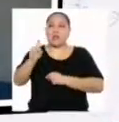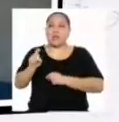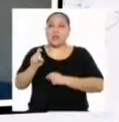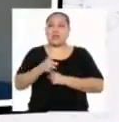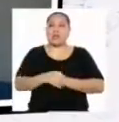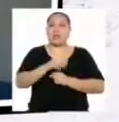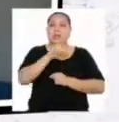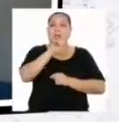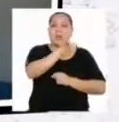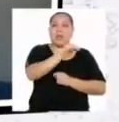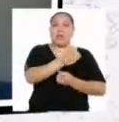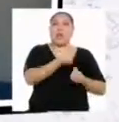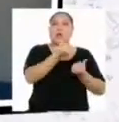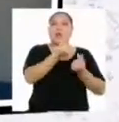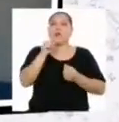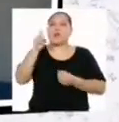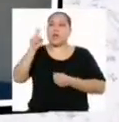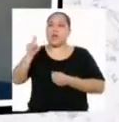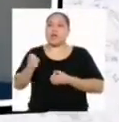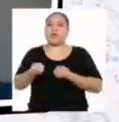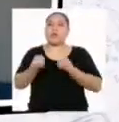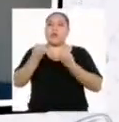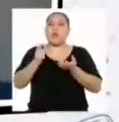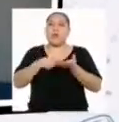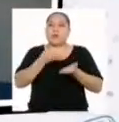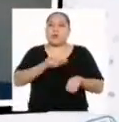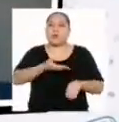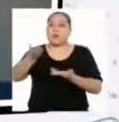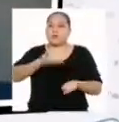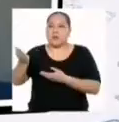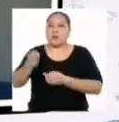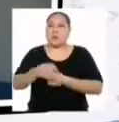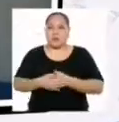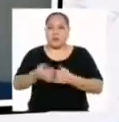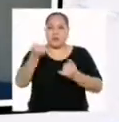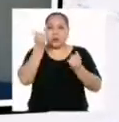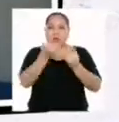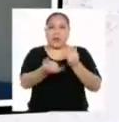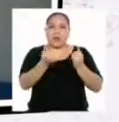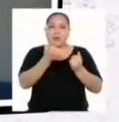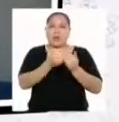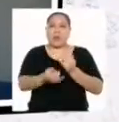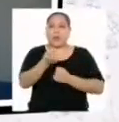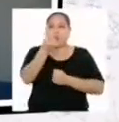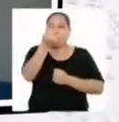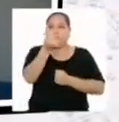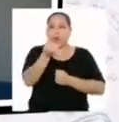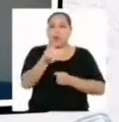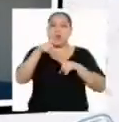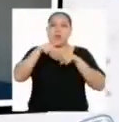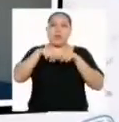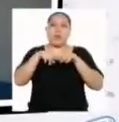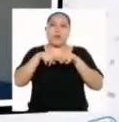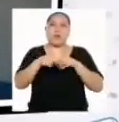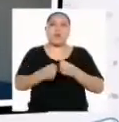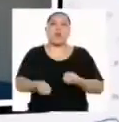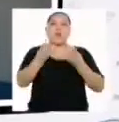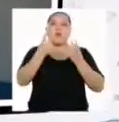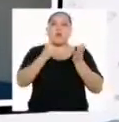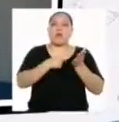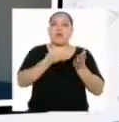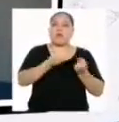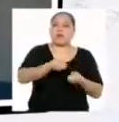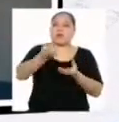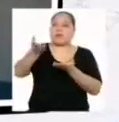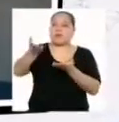es la cantidad de envíos a domicilio. Para concluir, el ingreso depende del envío a